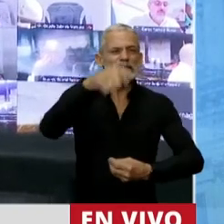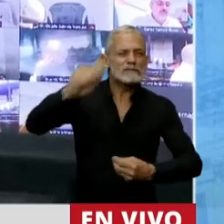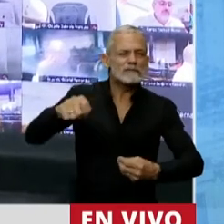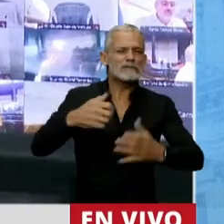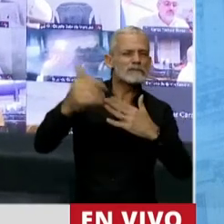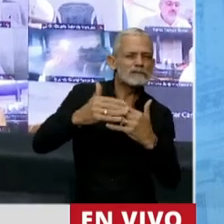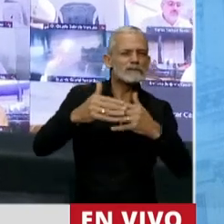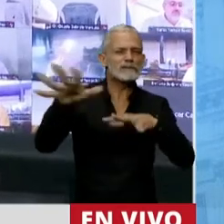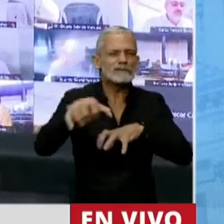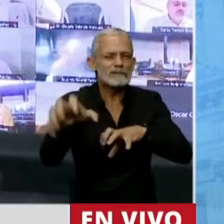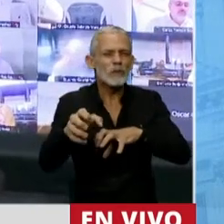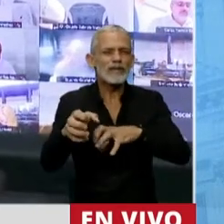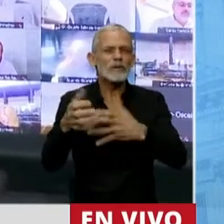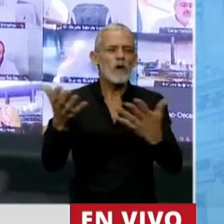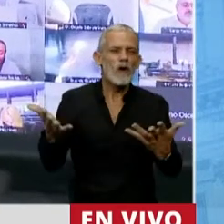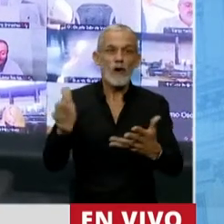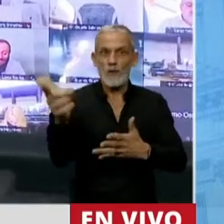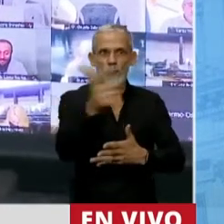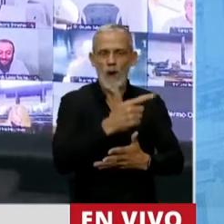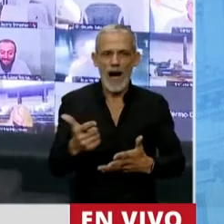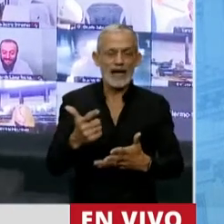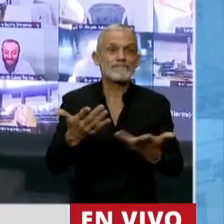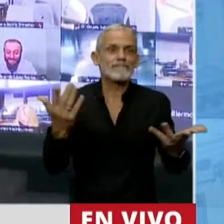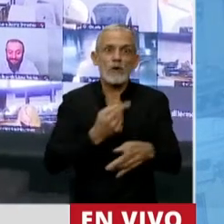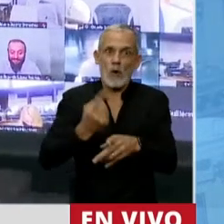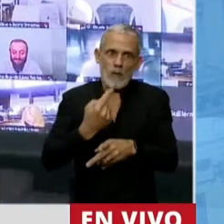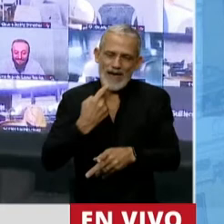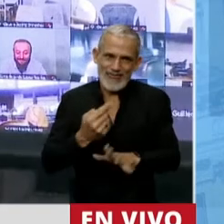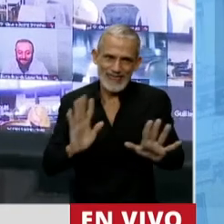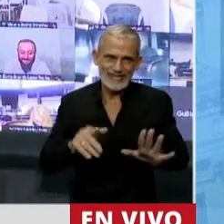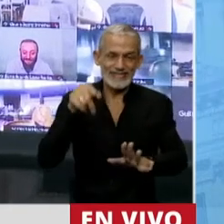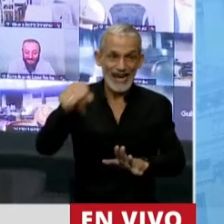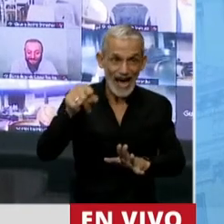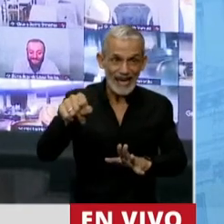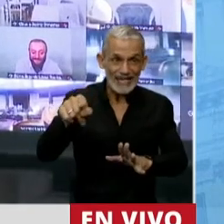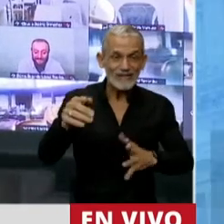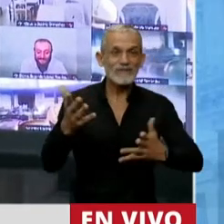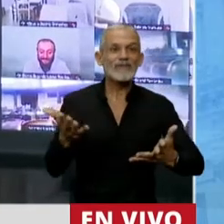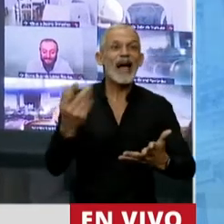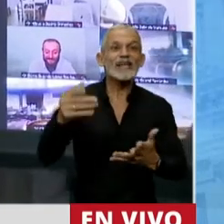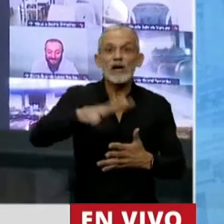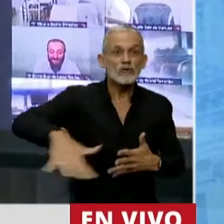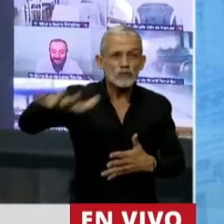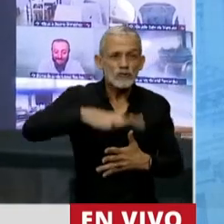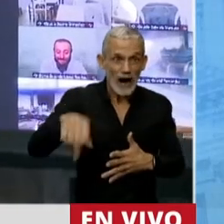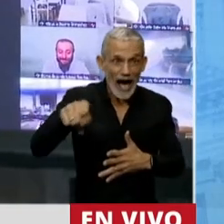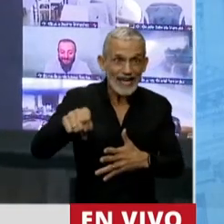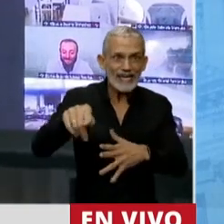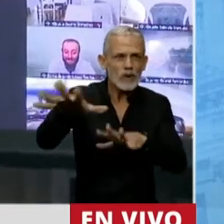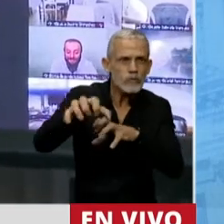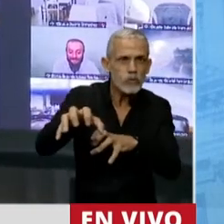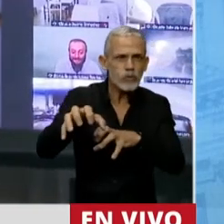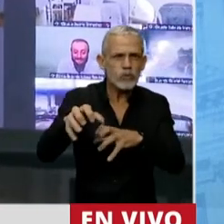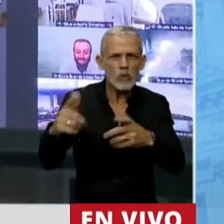o para cultivos continuos. O no se puede decir eso porque realmente no es zona para realizar ese tipo de